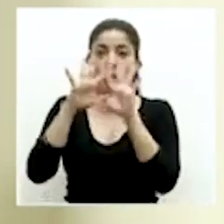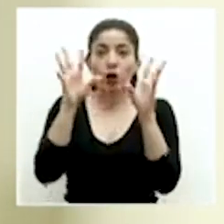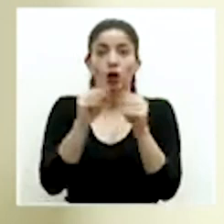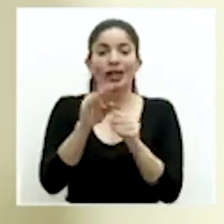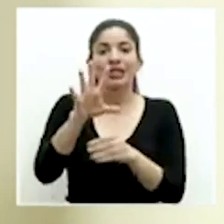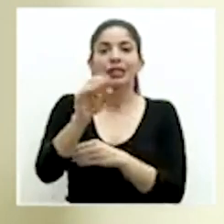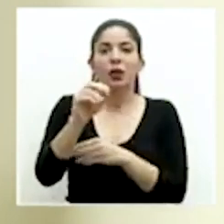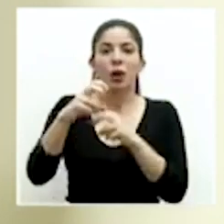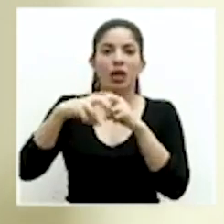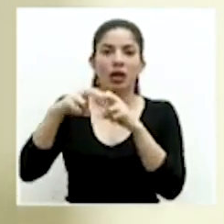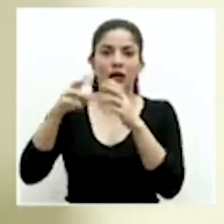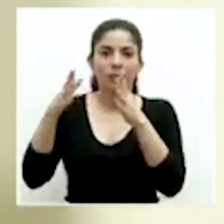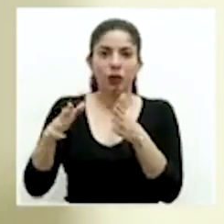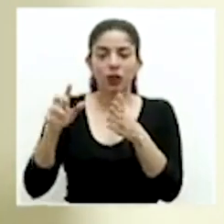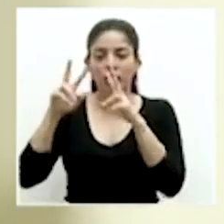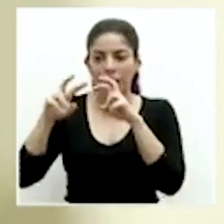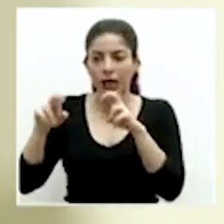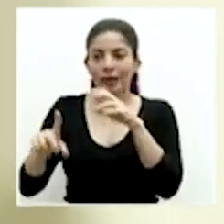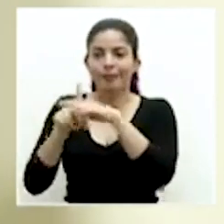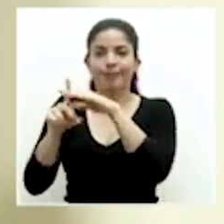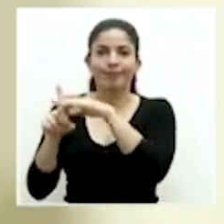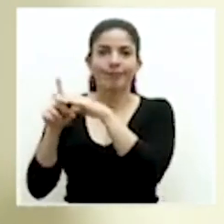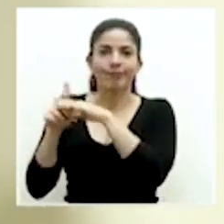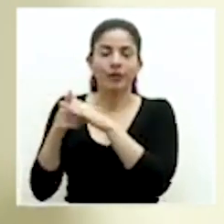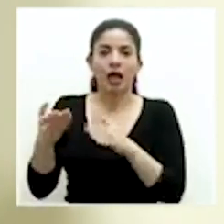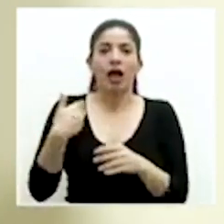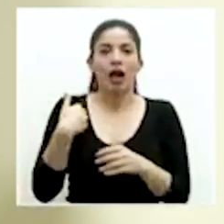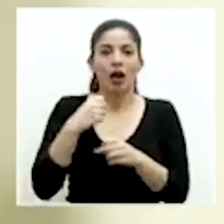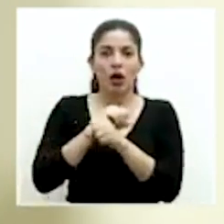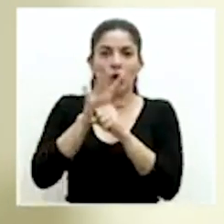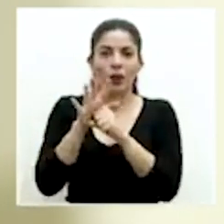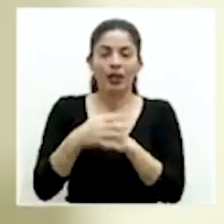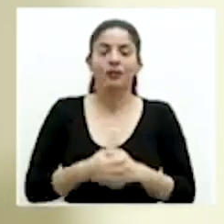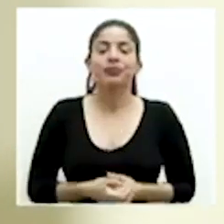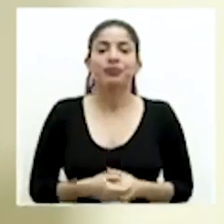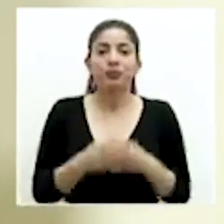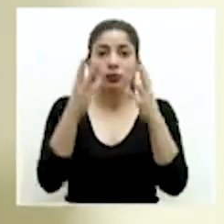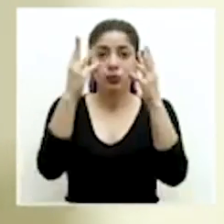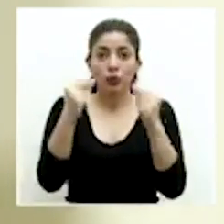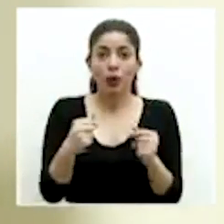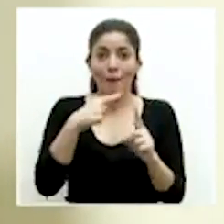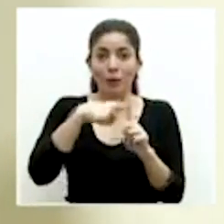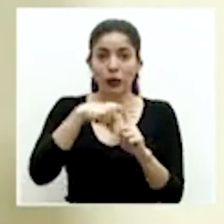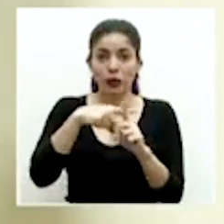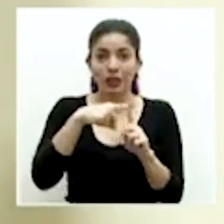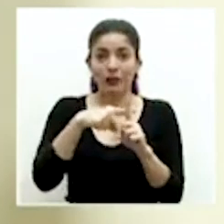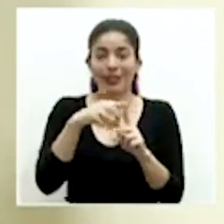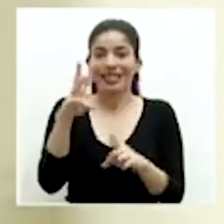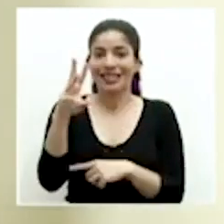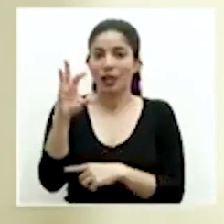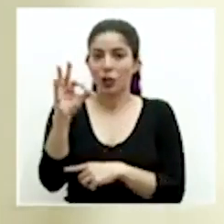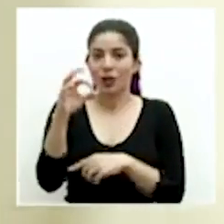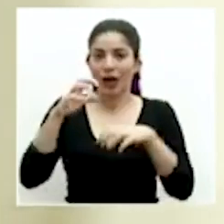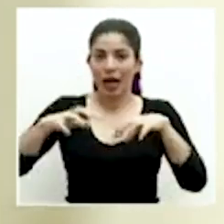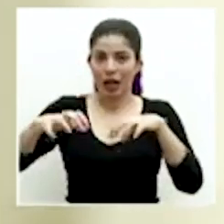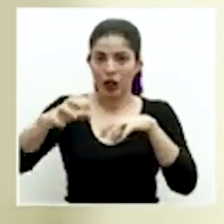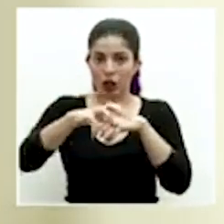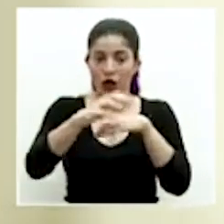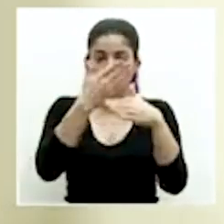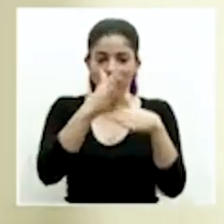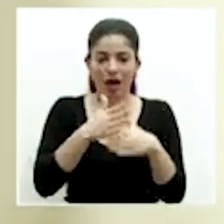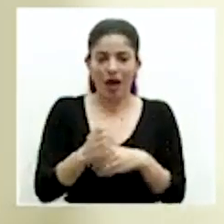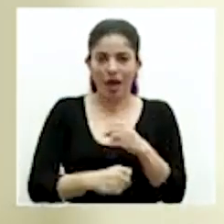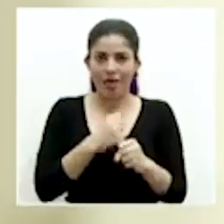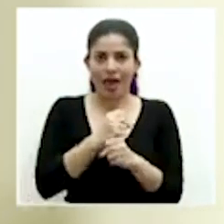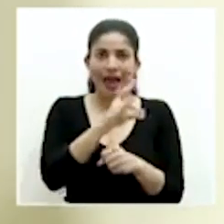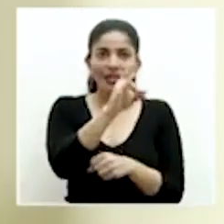50 transportistas que se han detectado de esta forma. Se contabilizan casos positivos en 69 cantones, por edad tendríamos